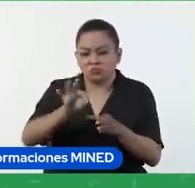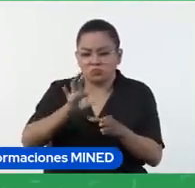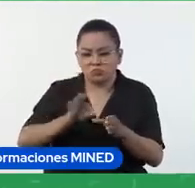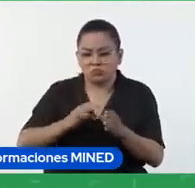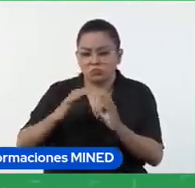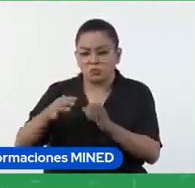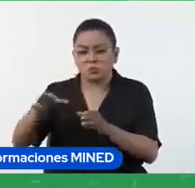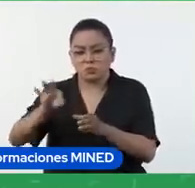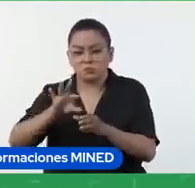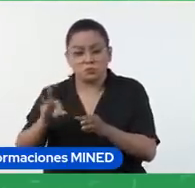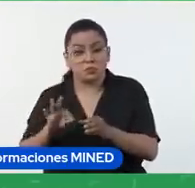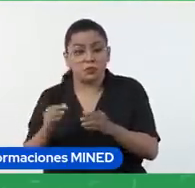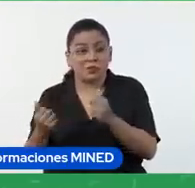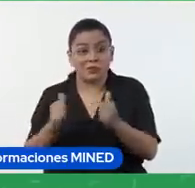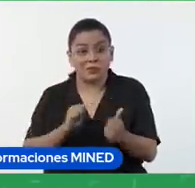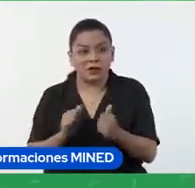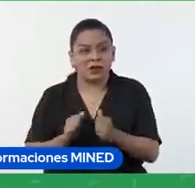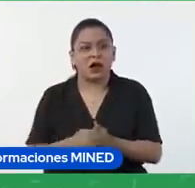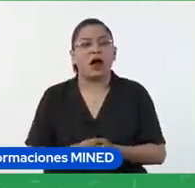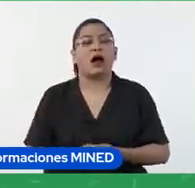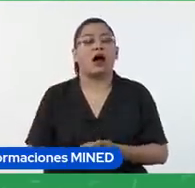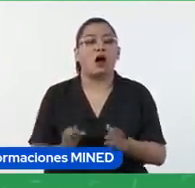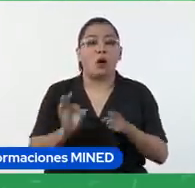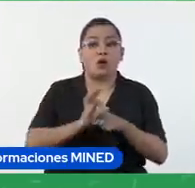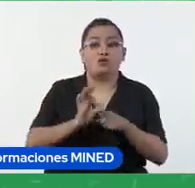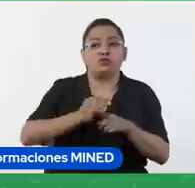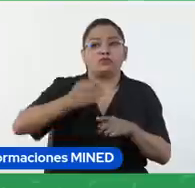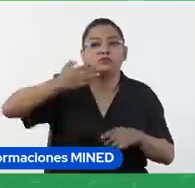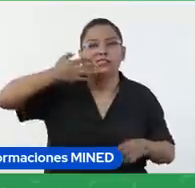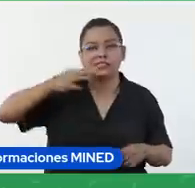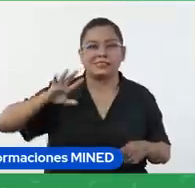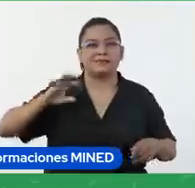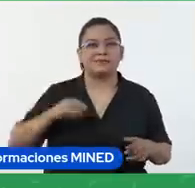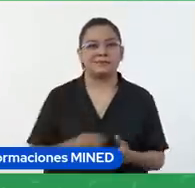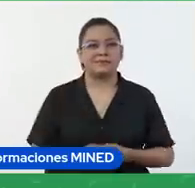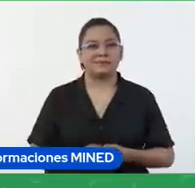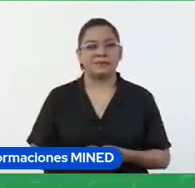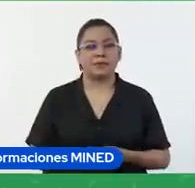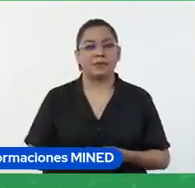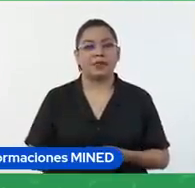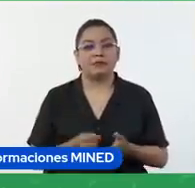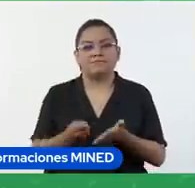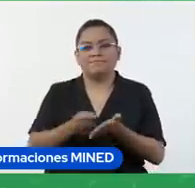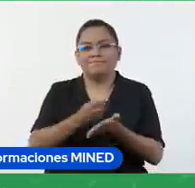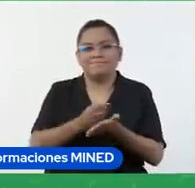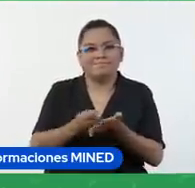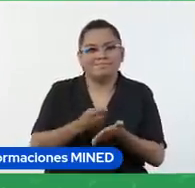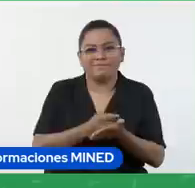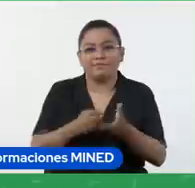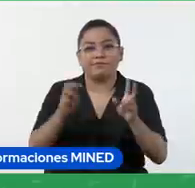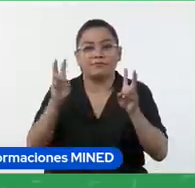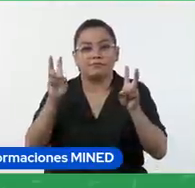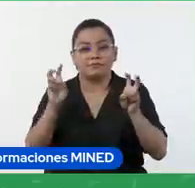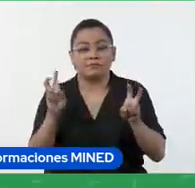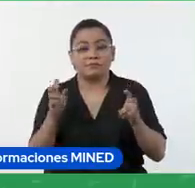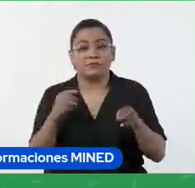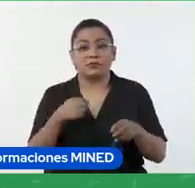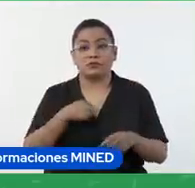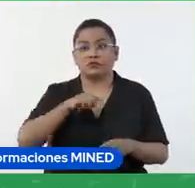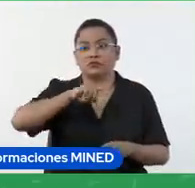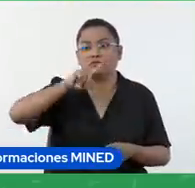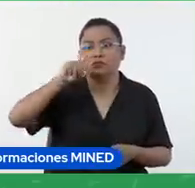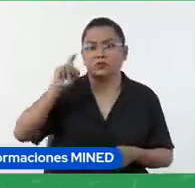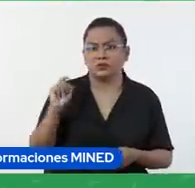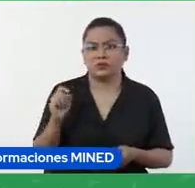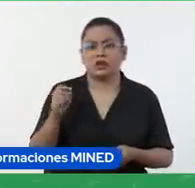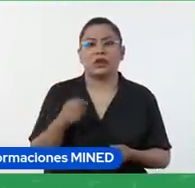nos va a servir para que por ejemplo debatan sobre un tema tal vez yo dejo una pregunta y digo van a